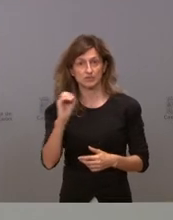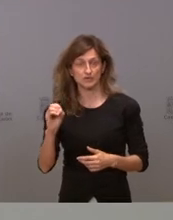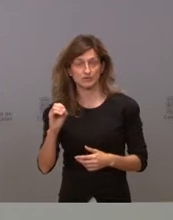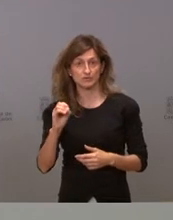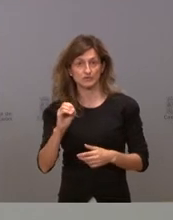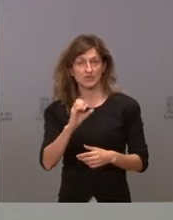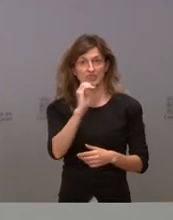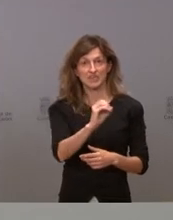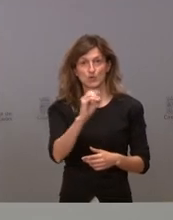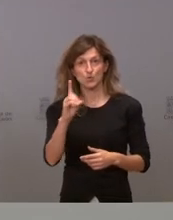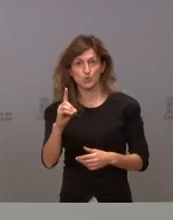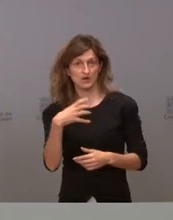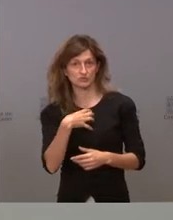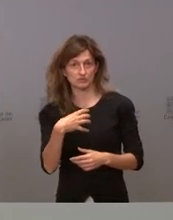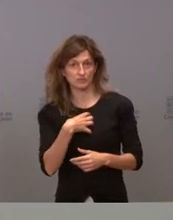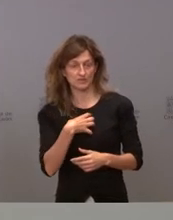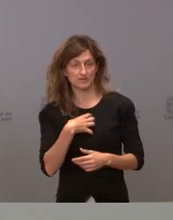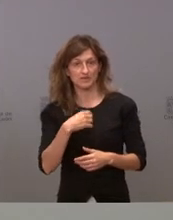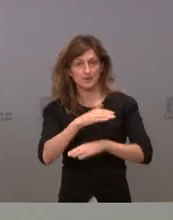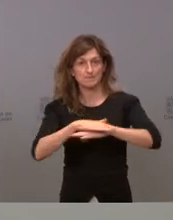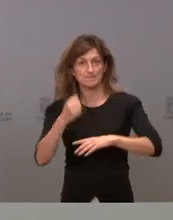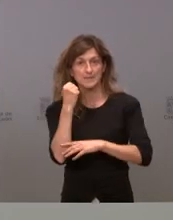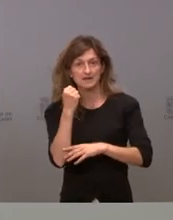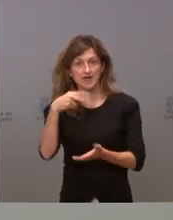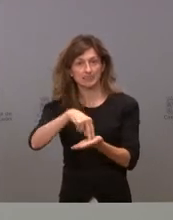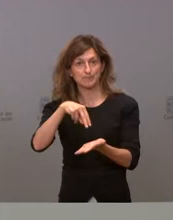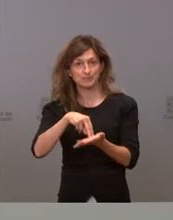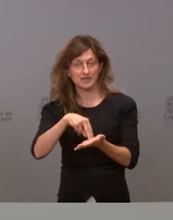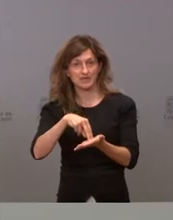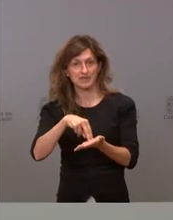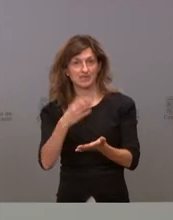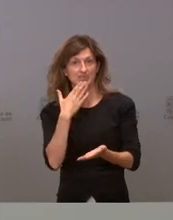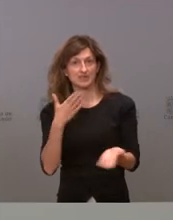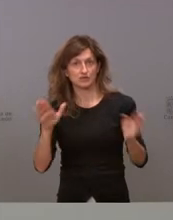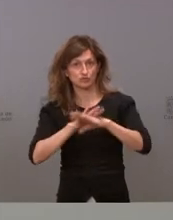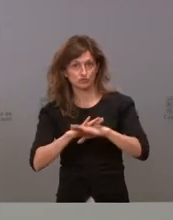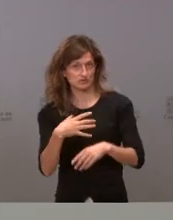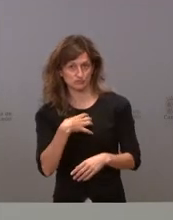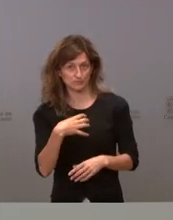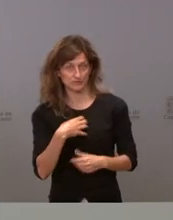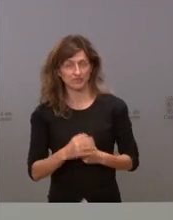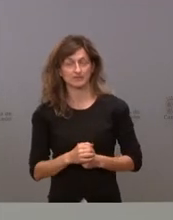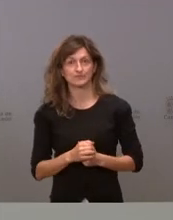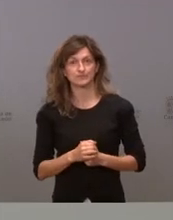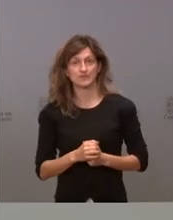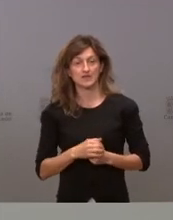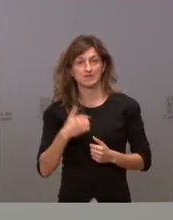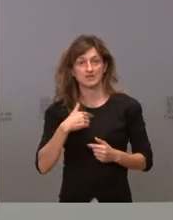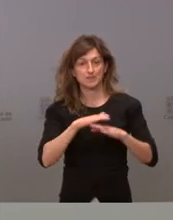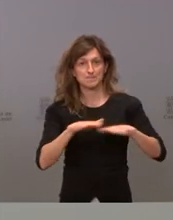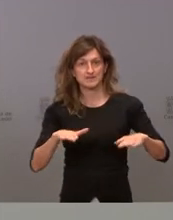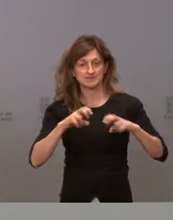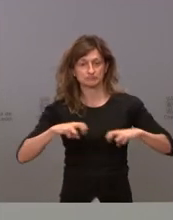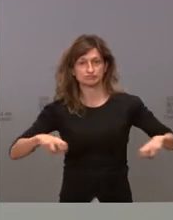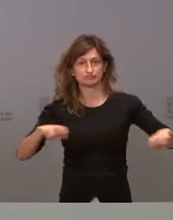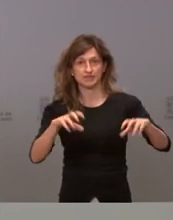las 01.00 no se podrá efectuar consumo en barra o de pie en los locales de ocio nocturno la máxima ocupación por mesa será de